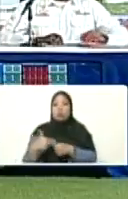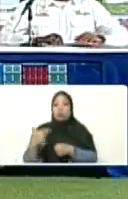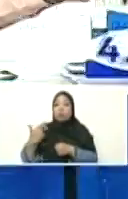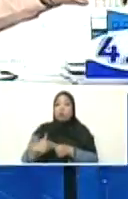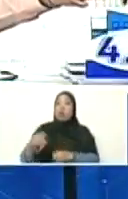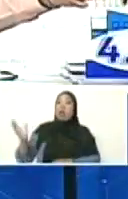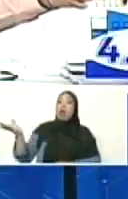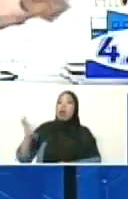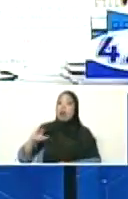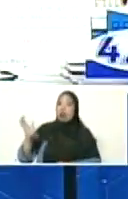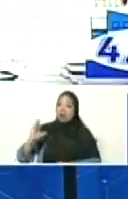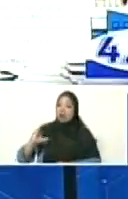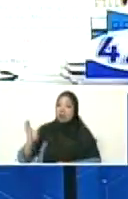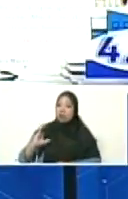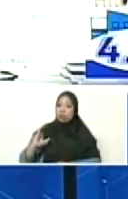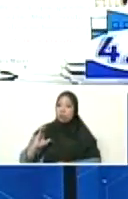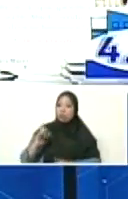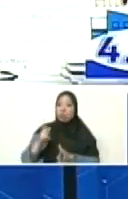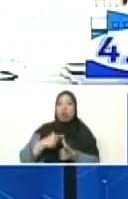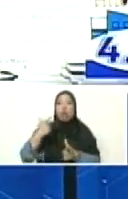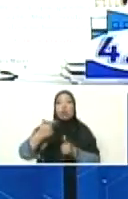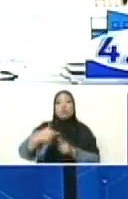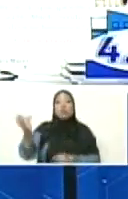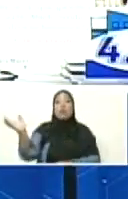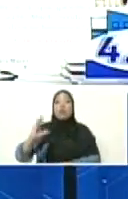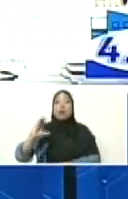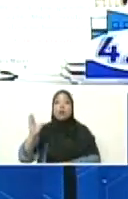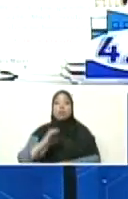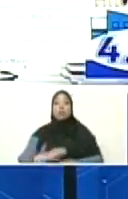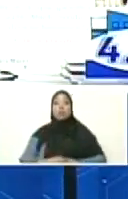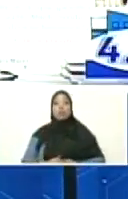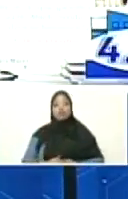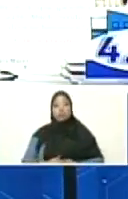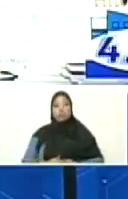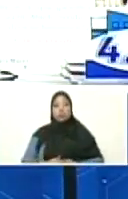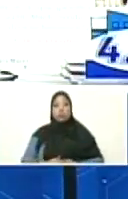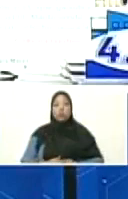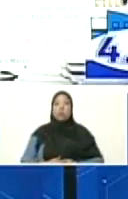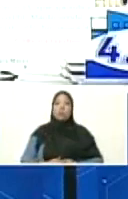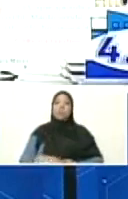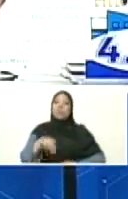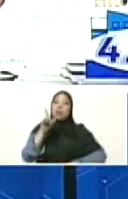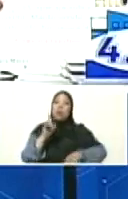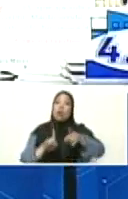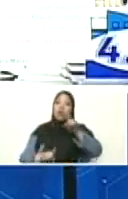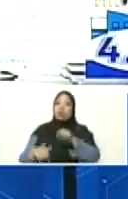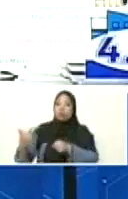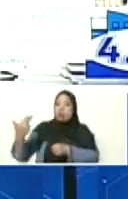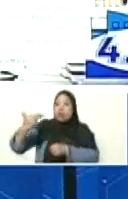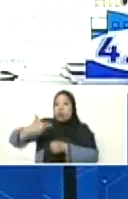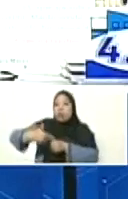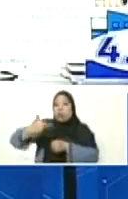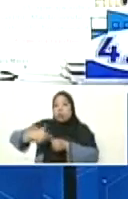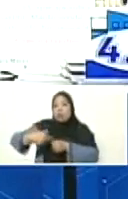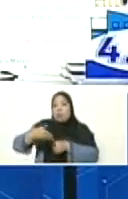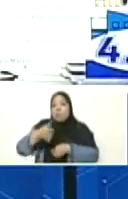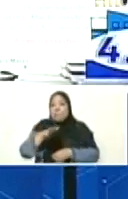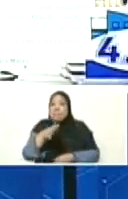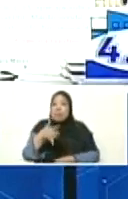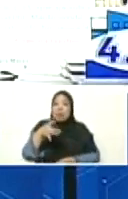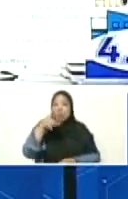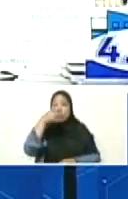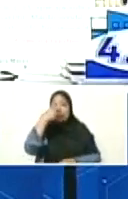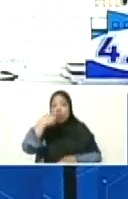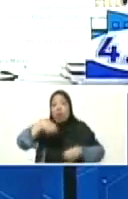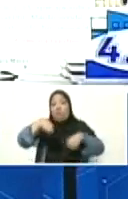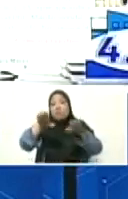para Caracas, y entonces en Caracas medio le caía alguna gotica de petróleo, al pobre venezolano, a la familia